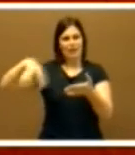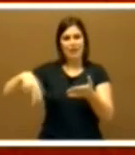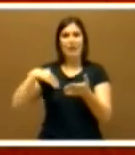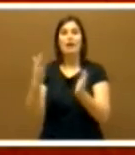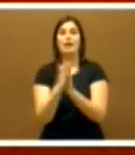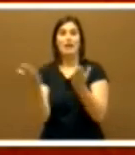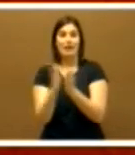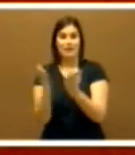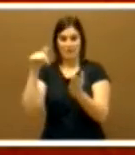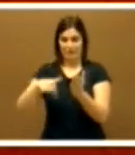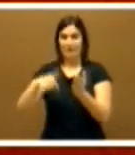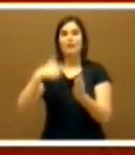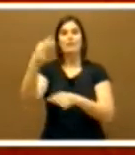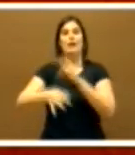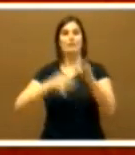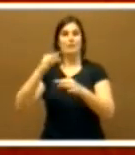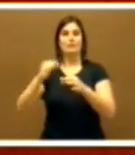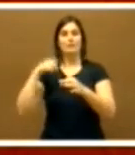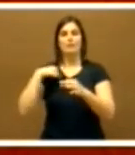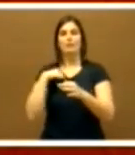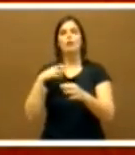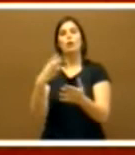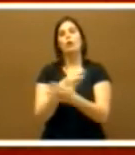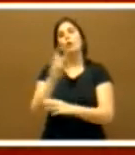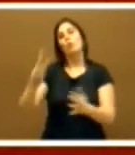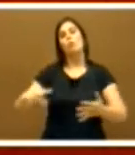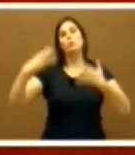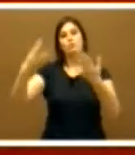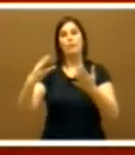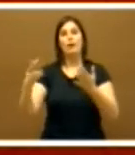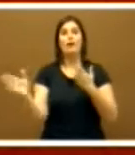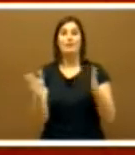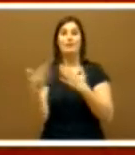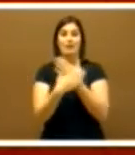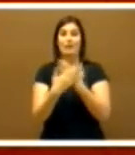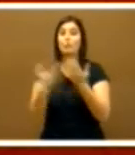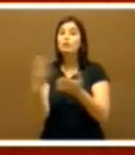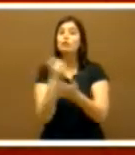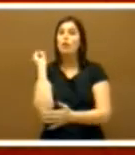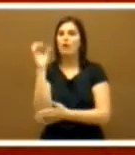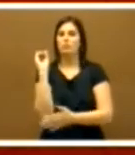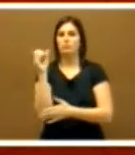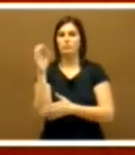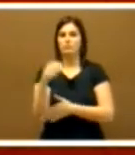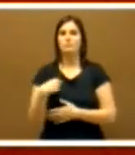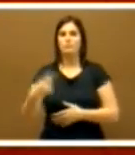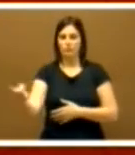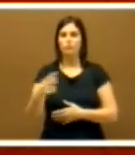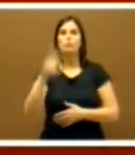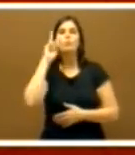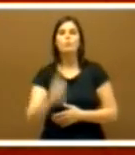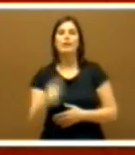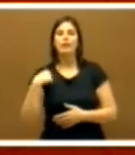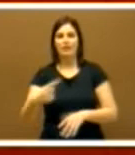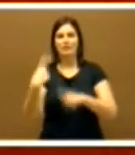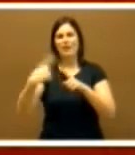sesiones de esta octava legislatura todas las intervenciones. Encontrarán la belleza de lo